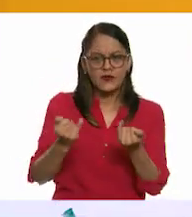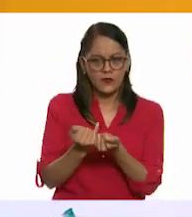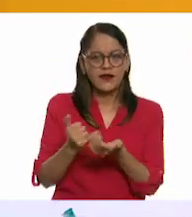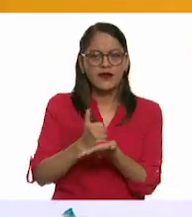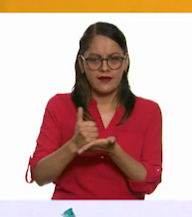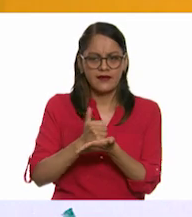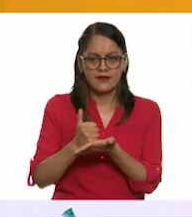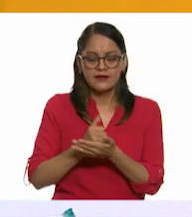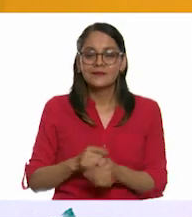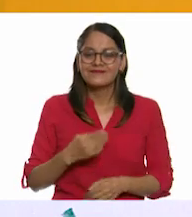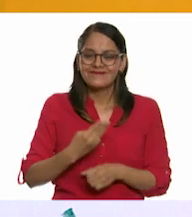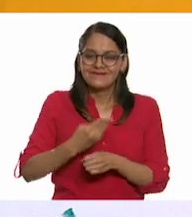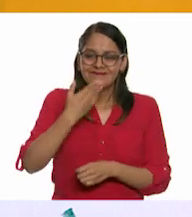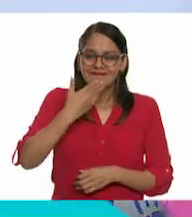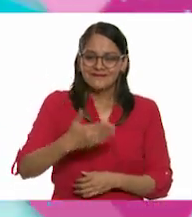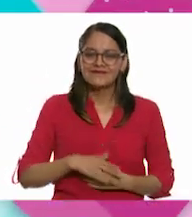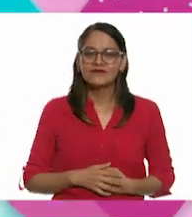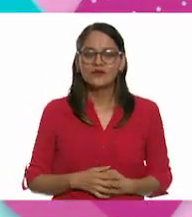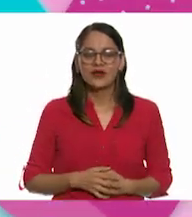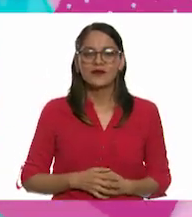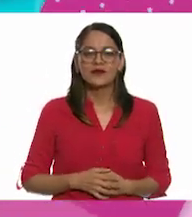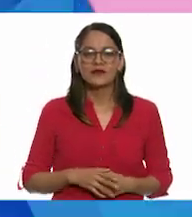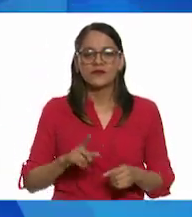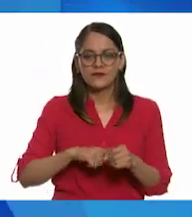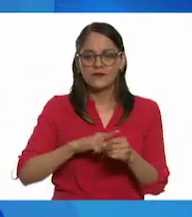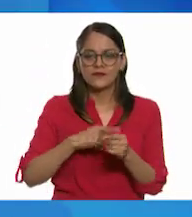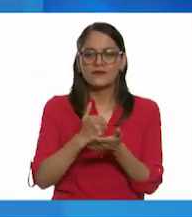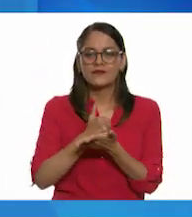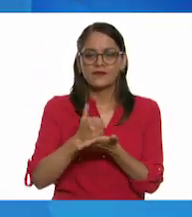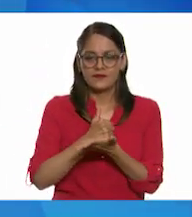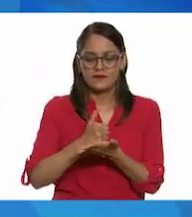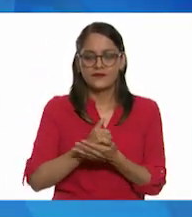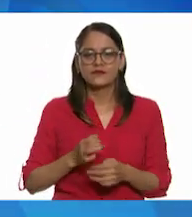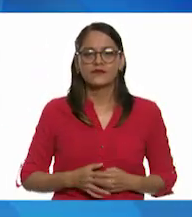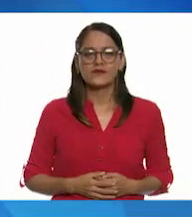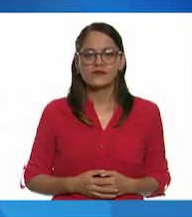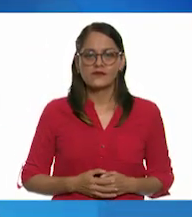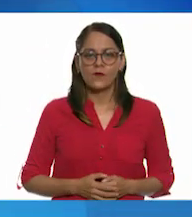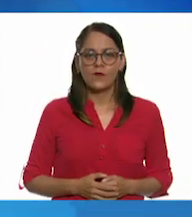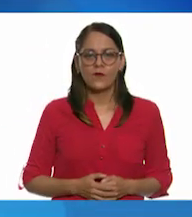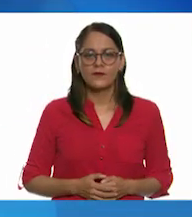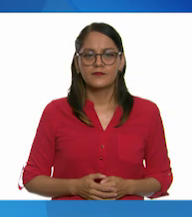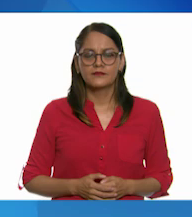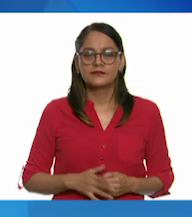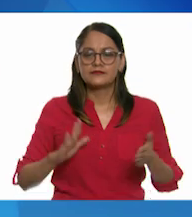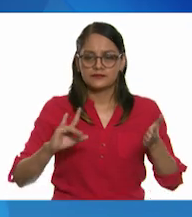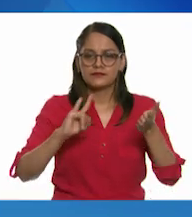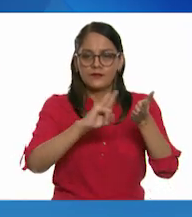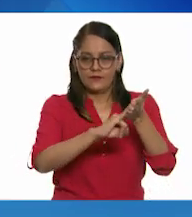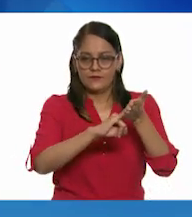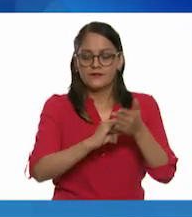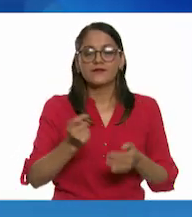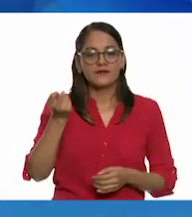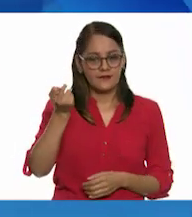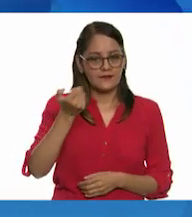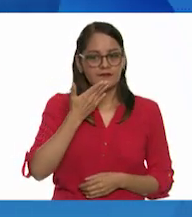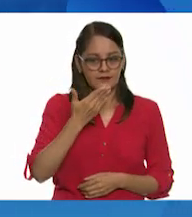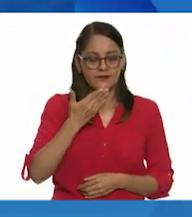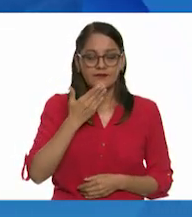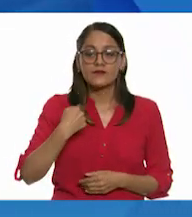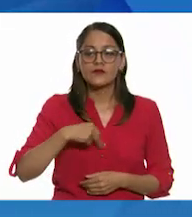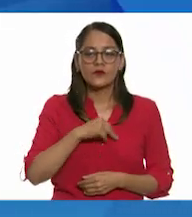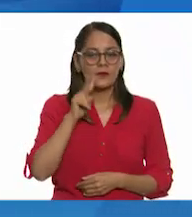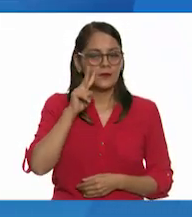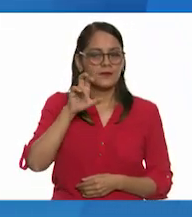Muy bien, vamos a poner acá entonces el de color azul. Perfecto. Vamos a pegarlo. Y sí, evidentemente se alcanza a